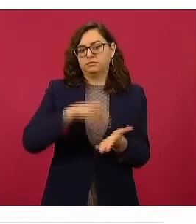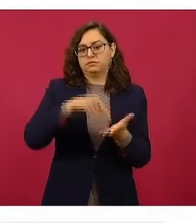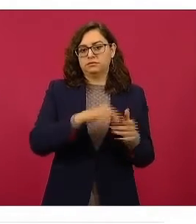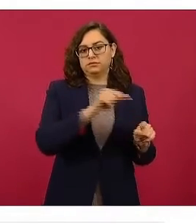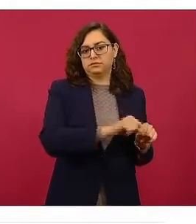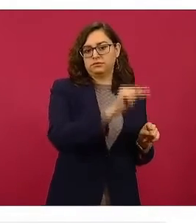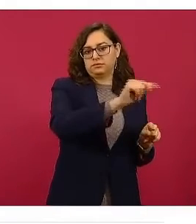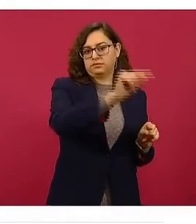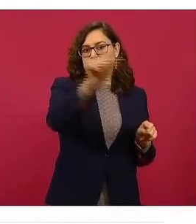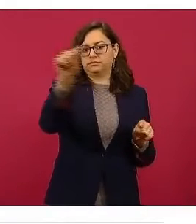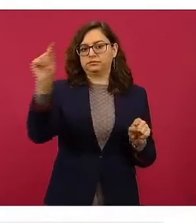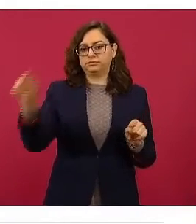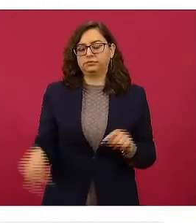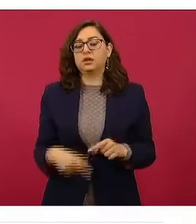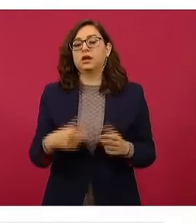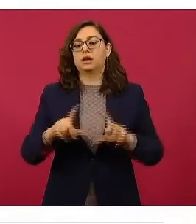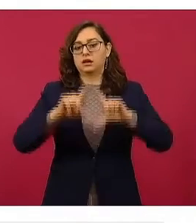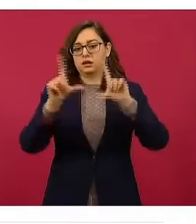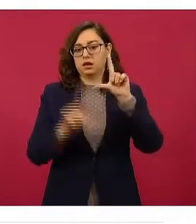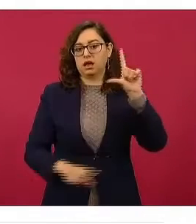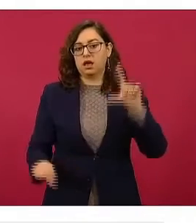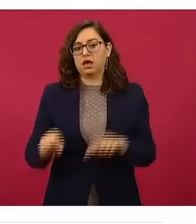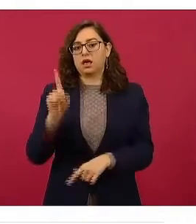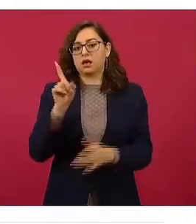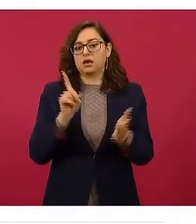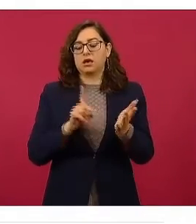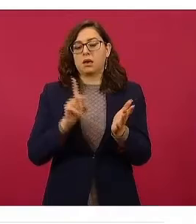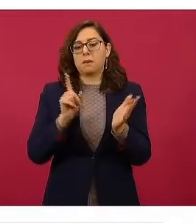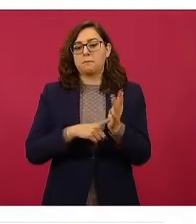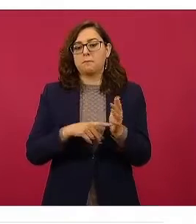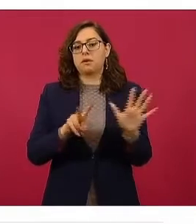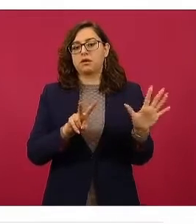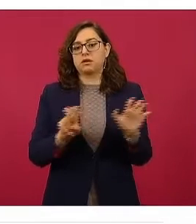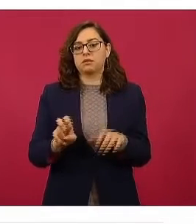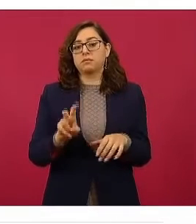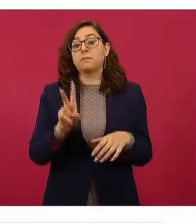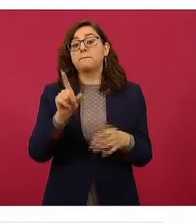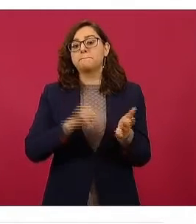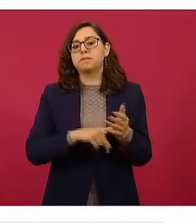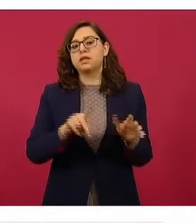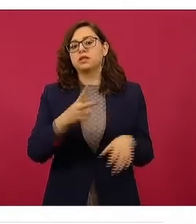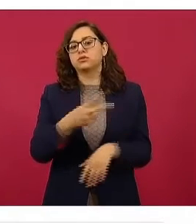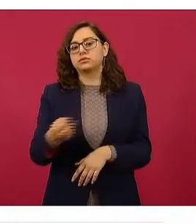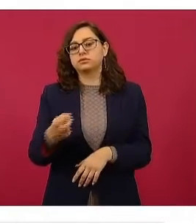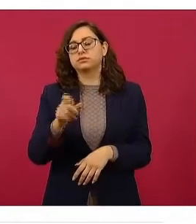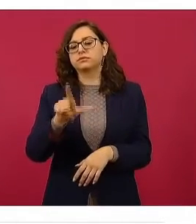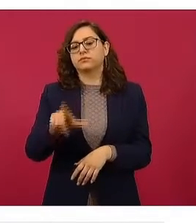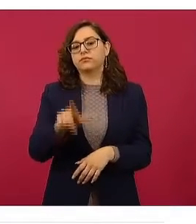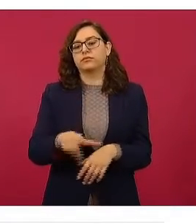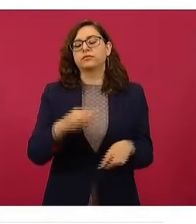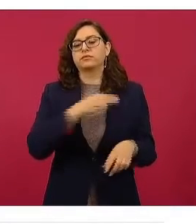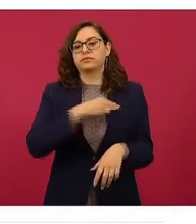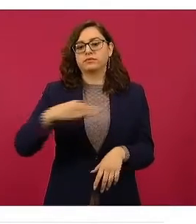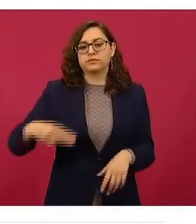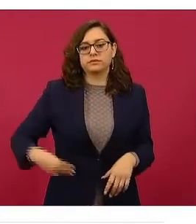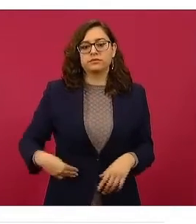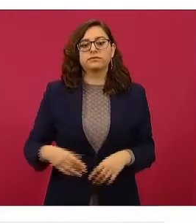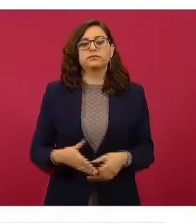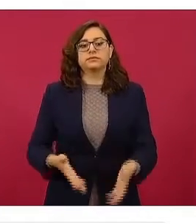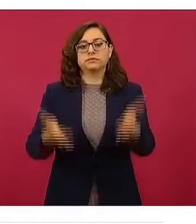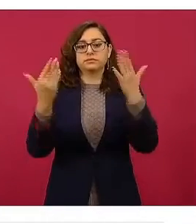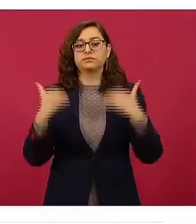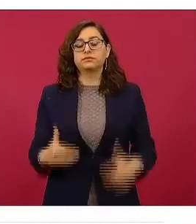217 municipios. Oxxo es el que tiene el horario más amplio, es con el mayor número de ubicaciones,